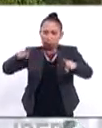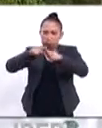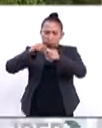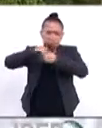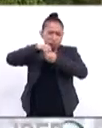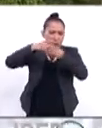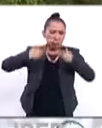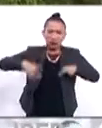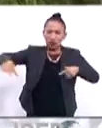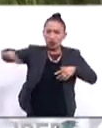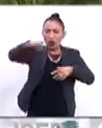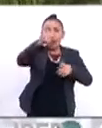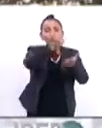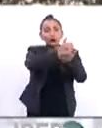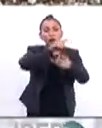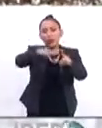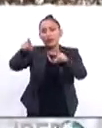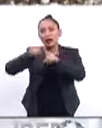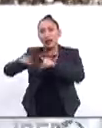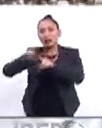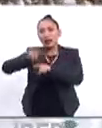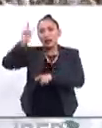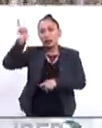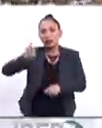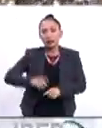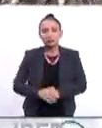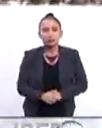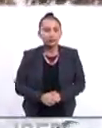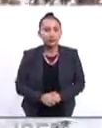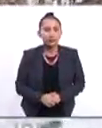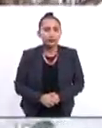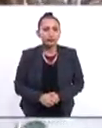multitudinarias en varias ciudades de Venezuela.